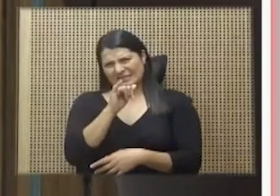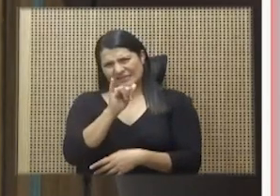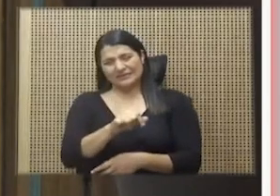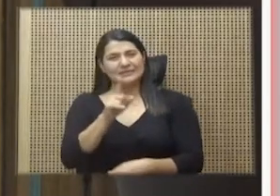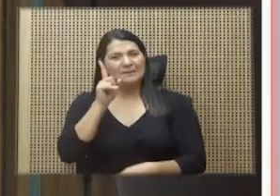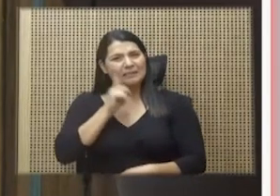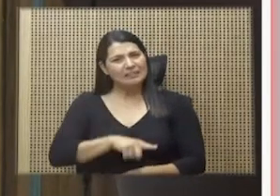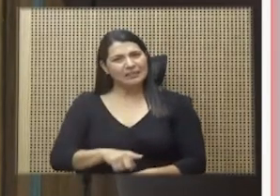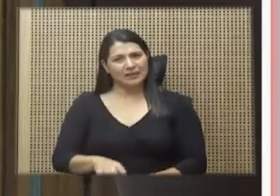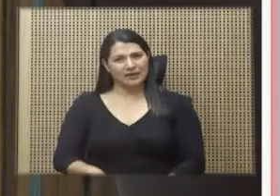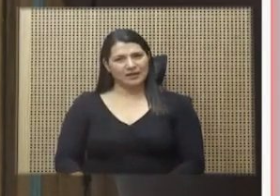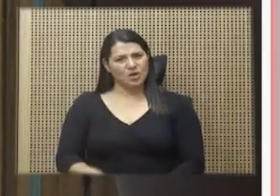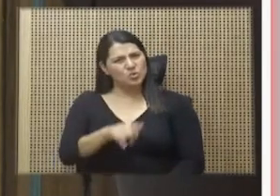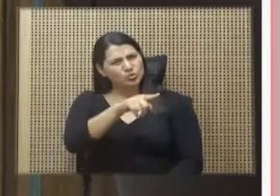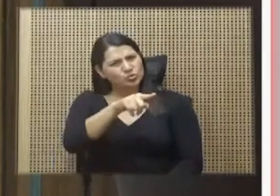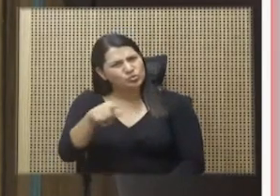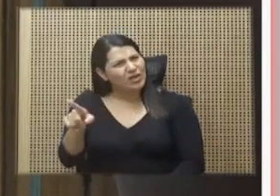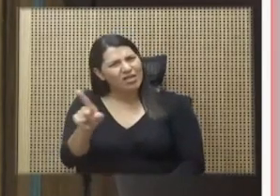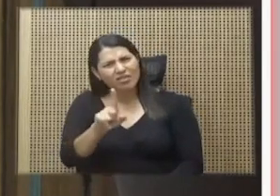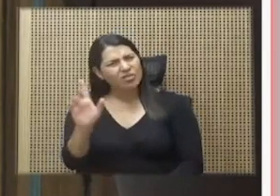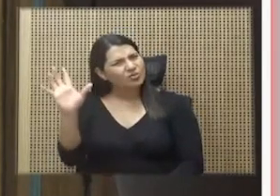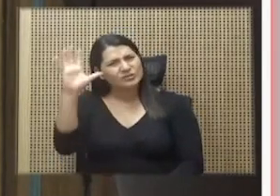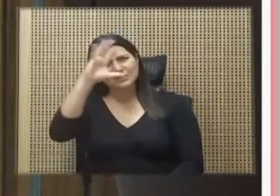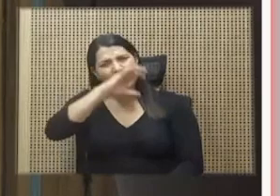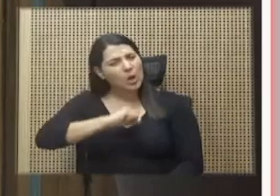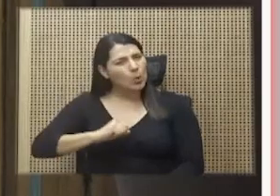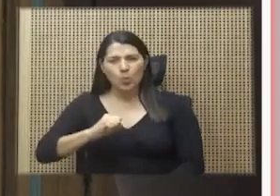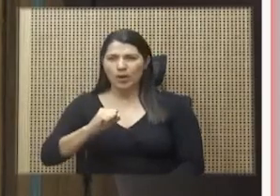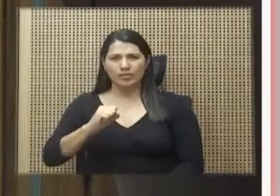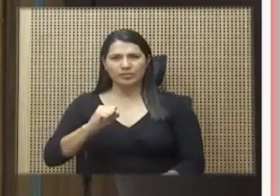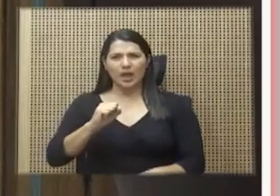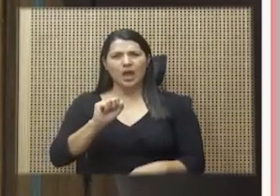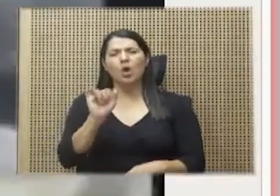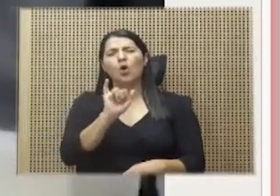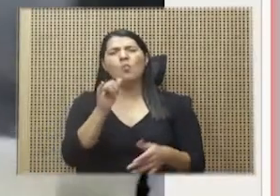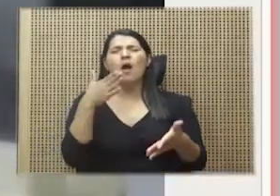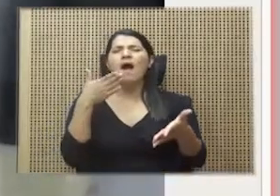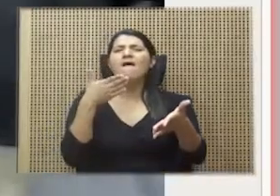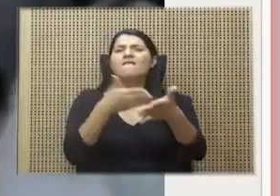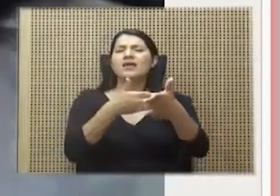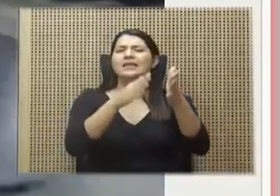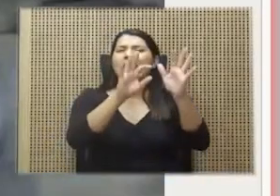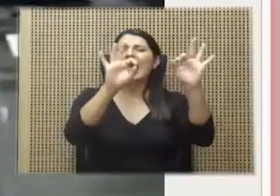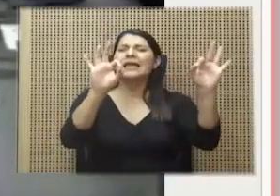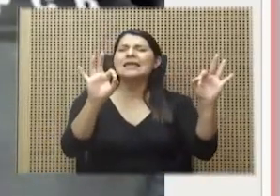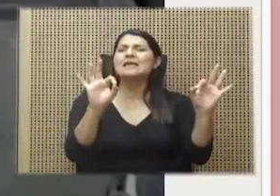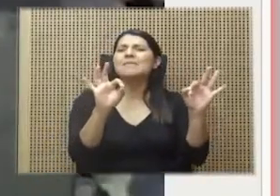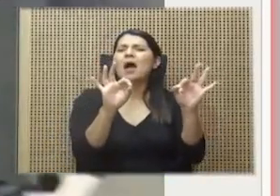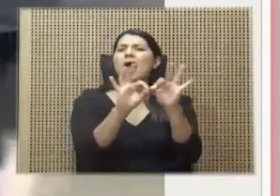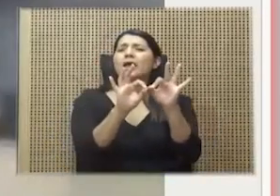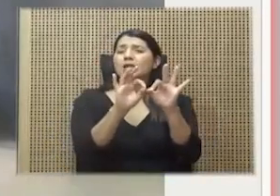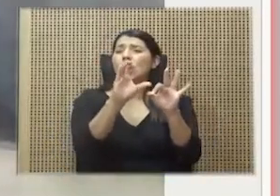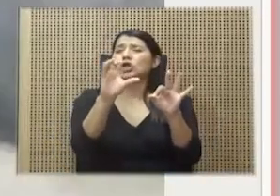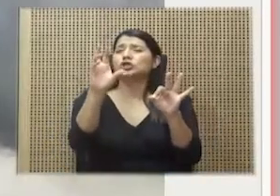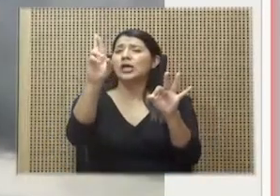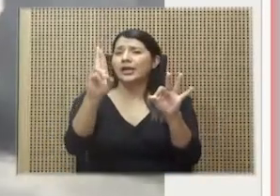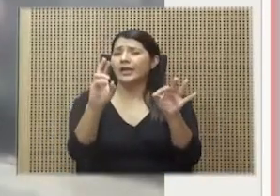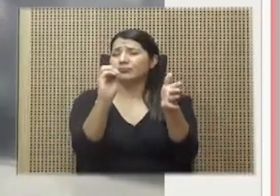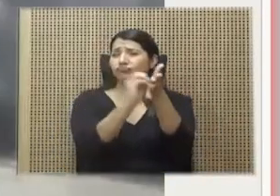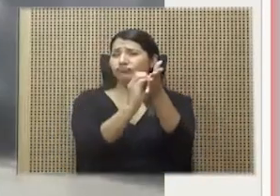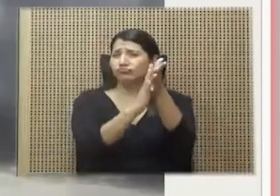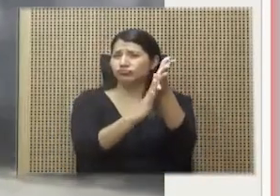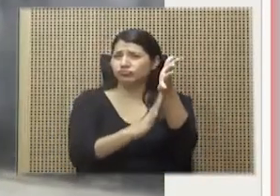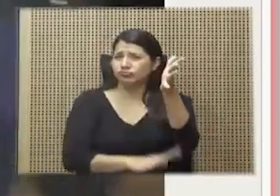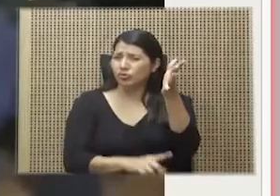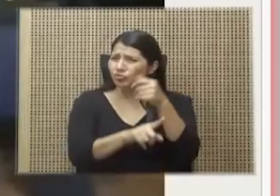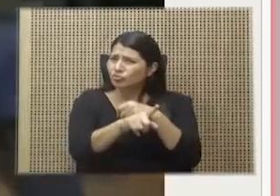cuenta del enorme daño reputacional que le hacen al país? ¿No les preocupa acaso la afectación que